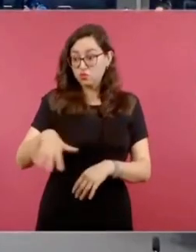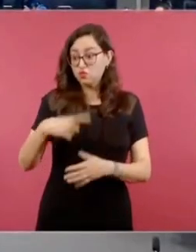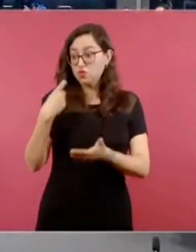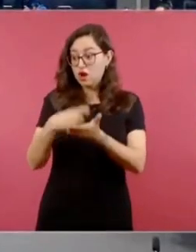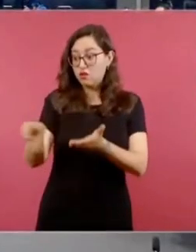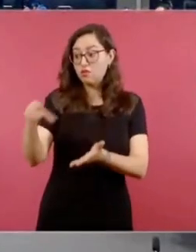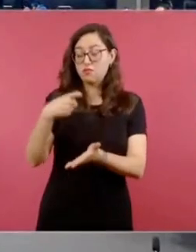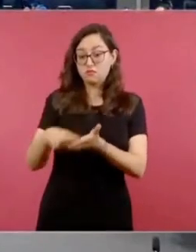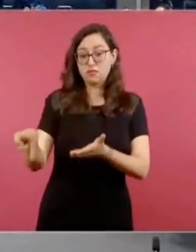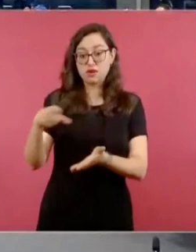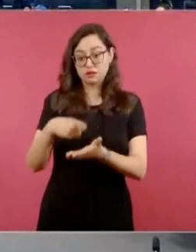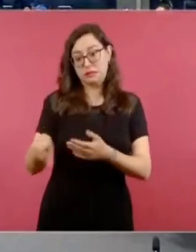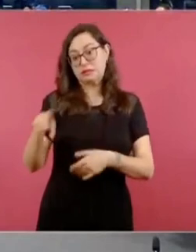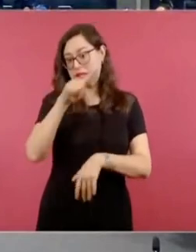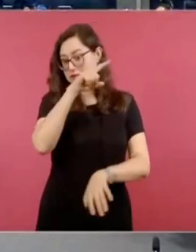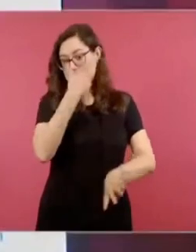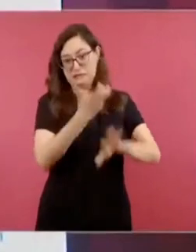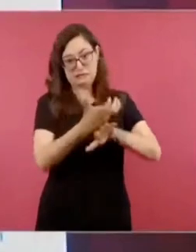en Estados Unidos.